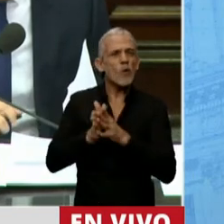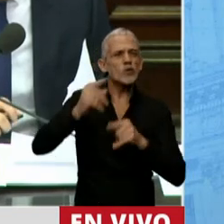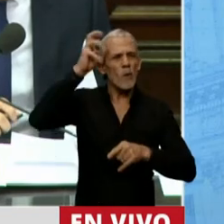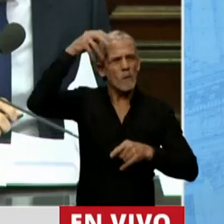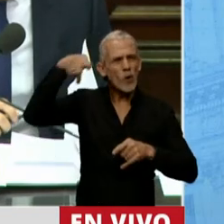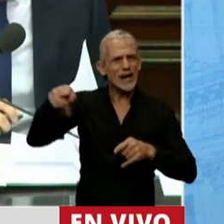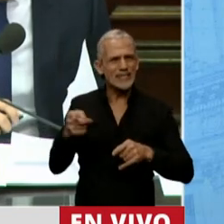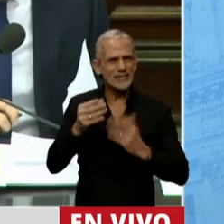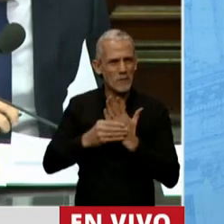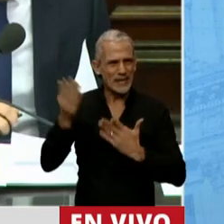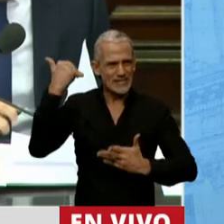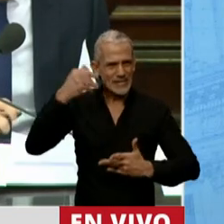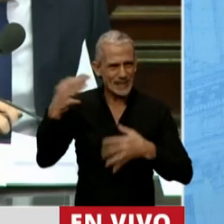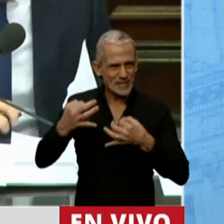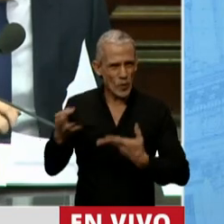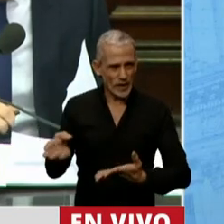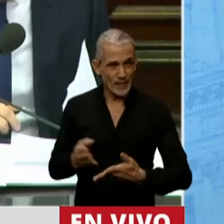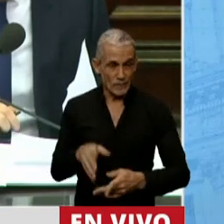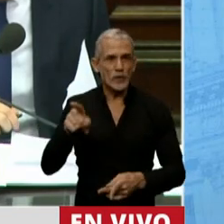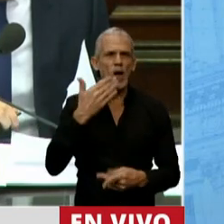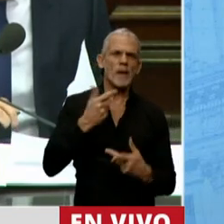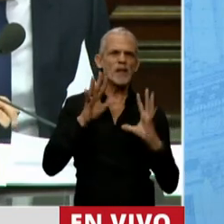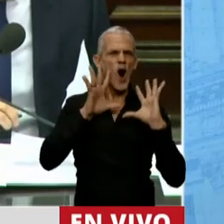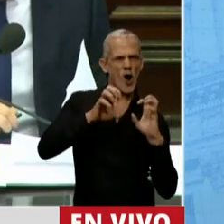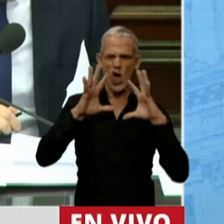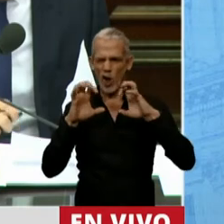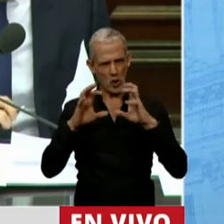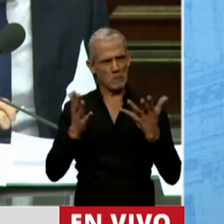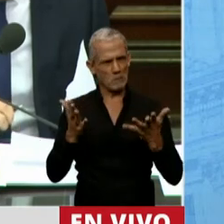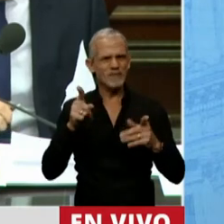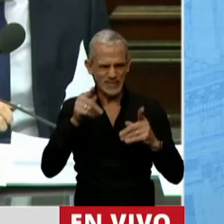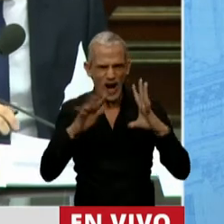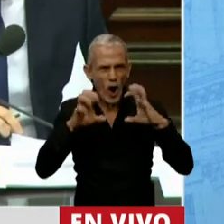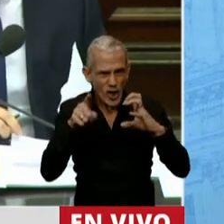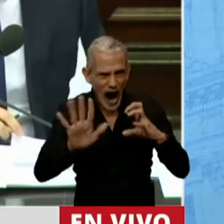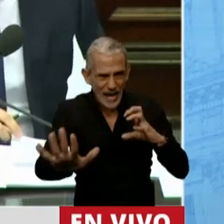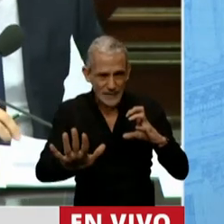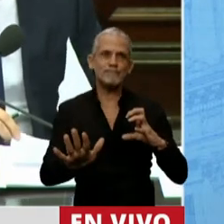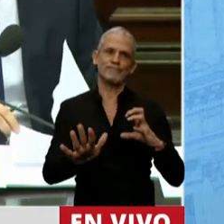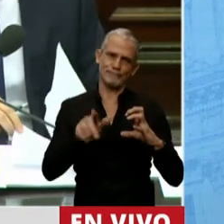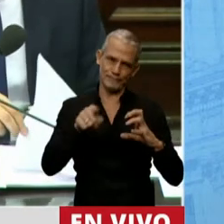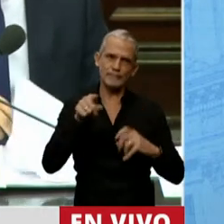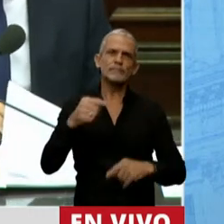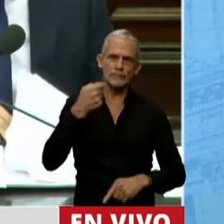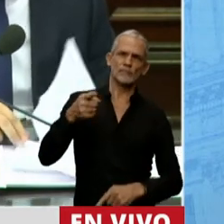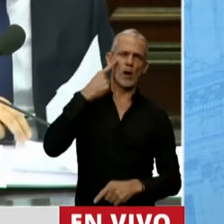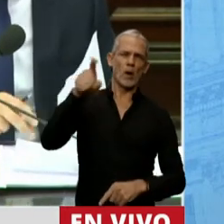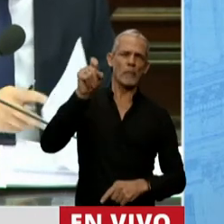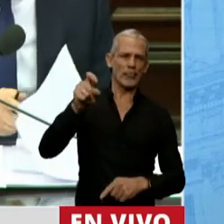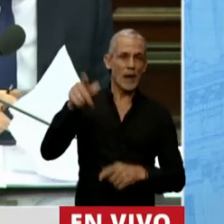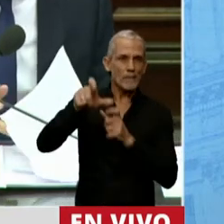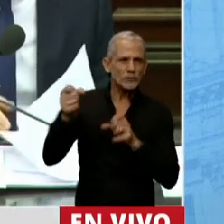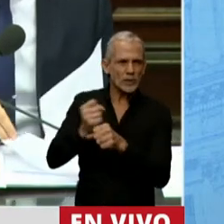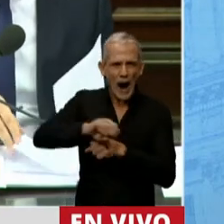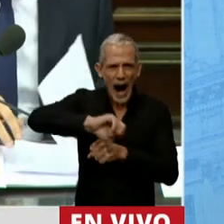Bullrich. Usted habló del discurso del odio. Le cuento que ese es el discurso que se expresa cuando a nuestros productores